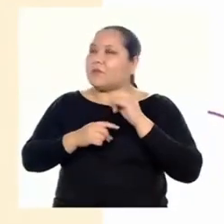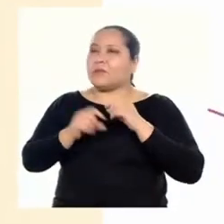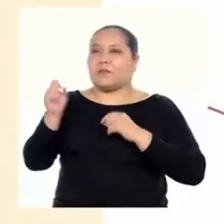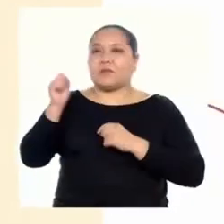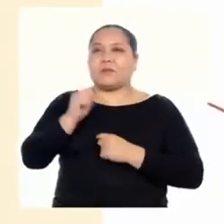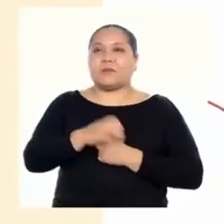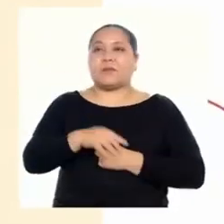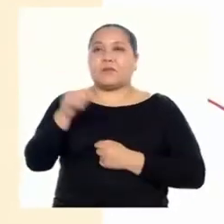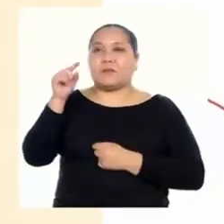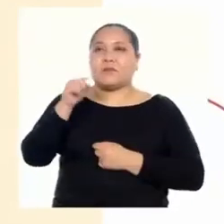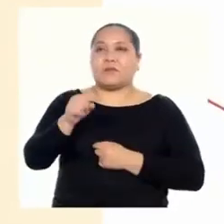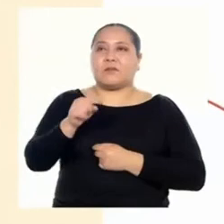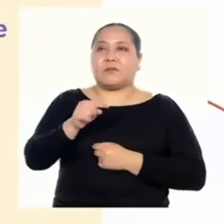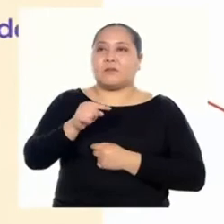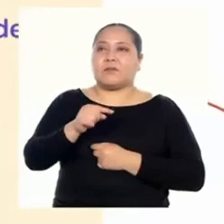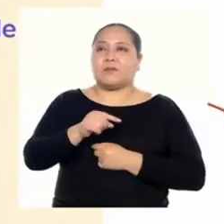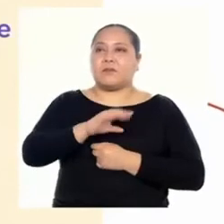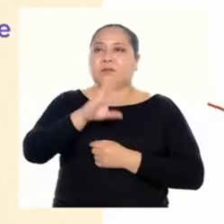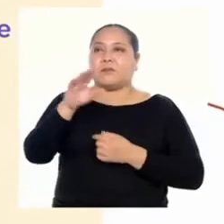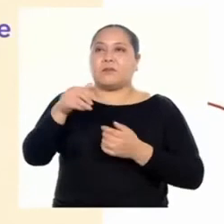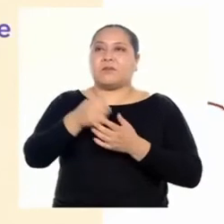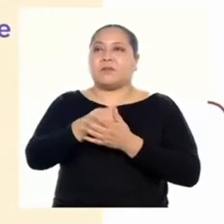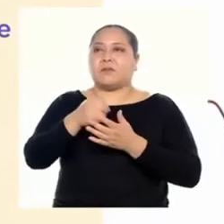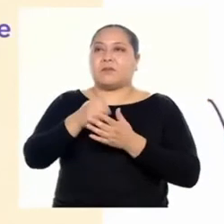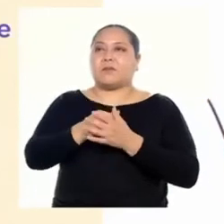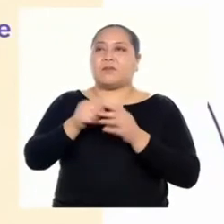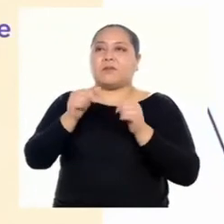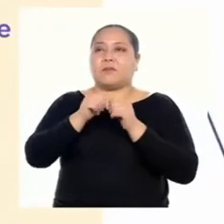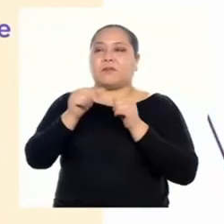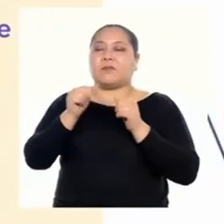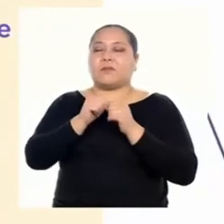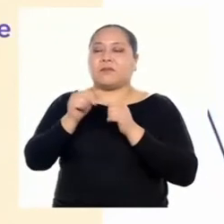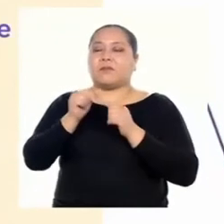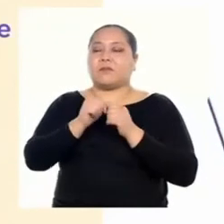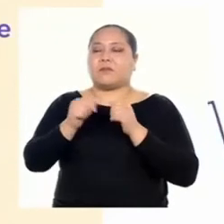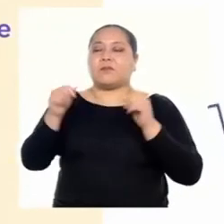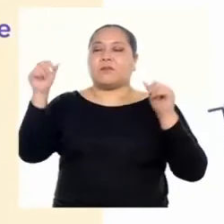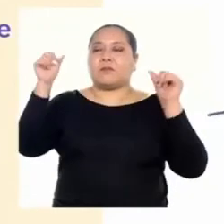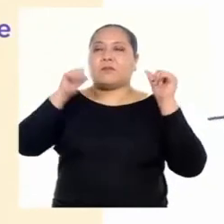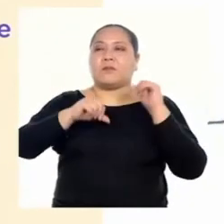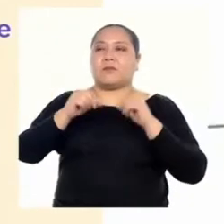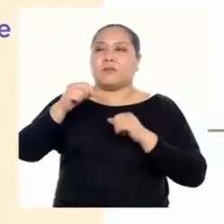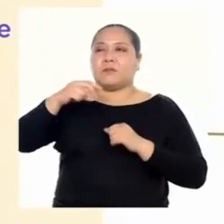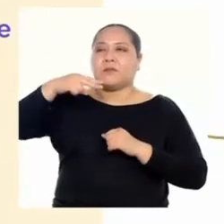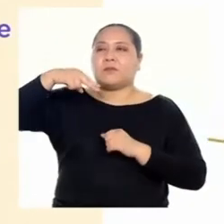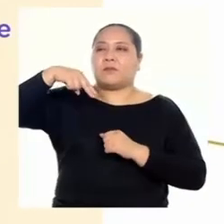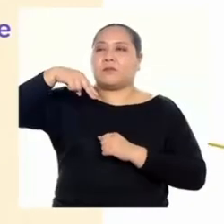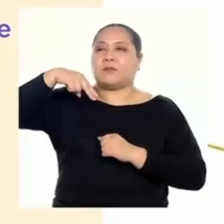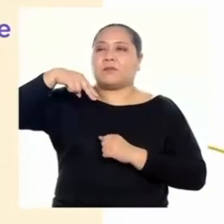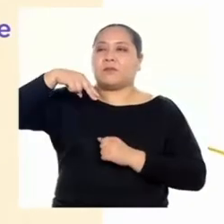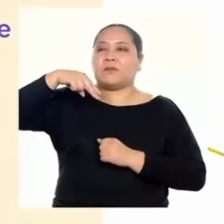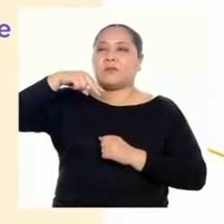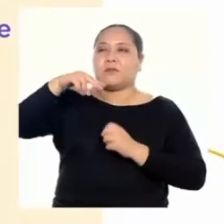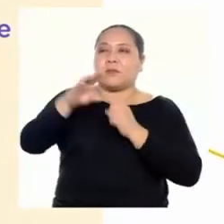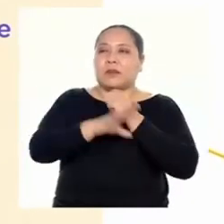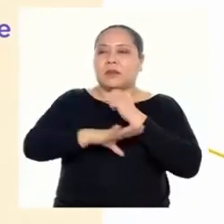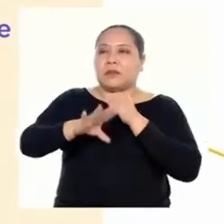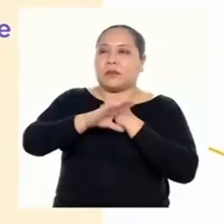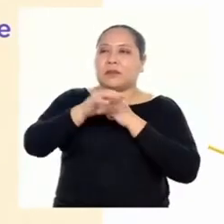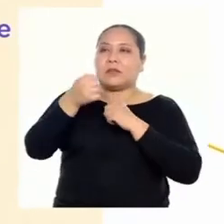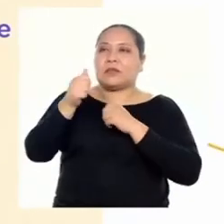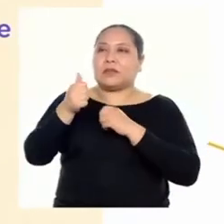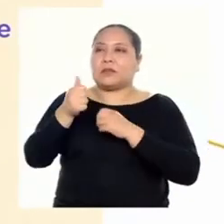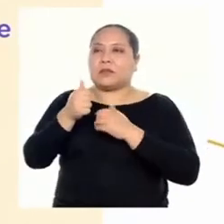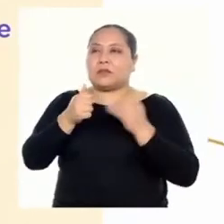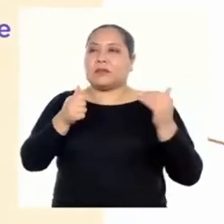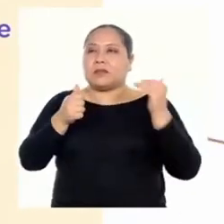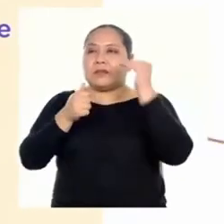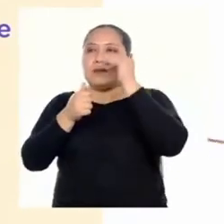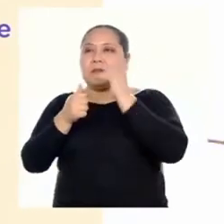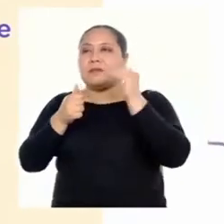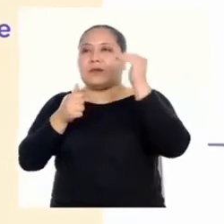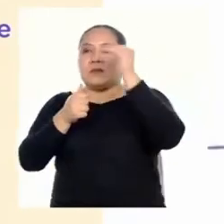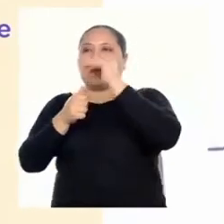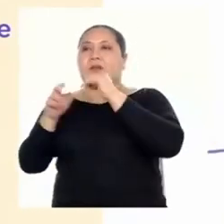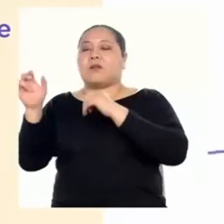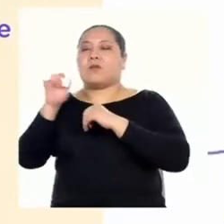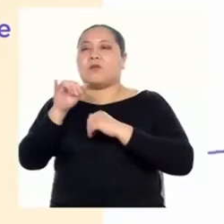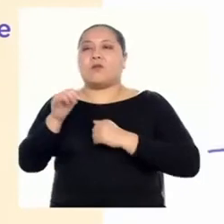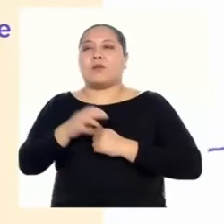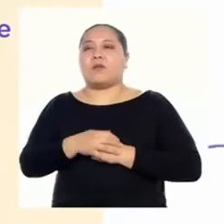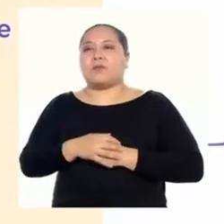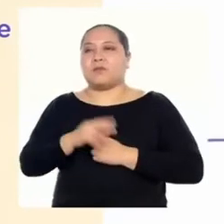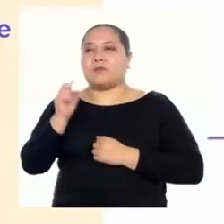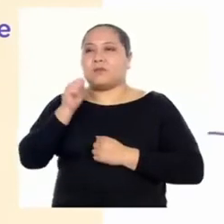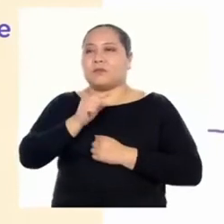Para este caso, vamos a expresar todos los números de notación científica con potencia de base 10 elevado al mismo exponente.